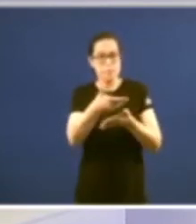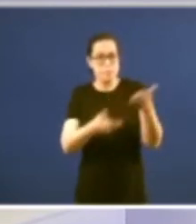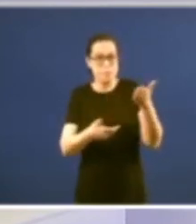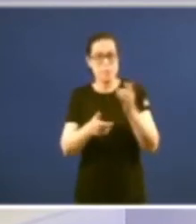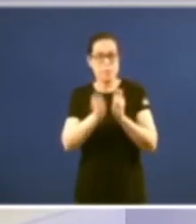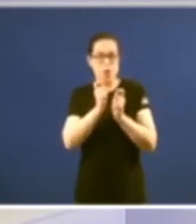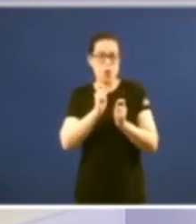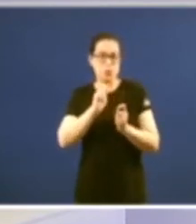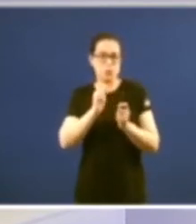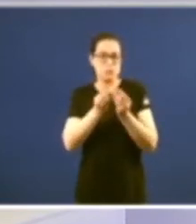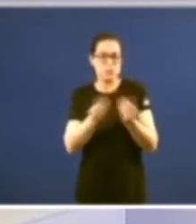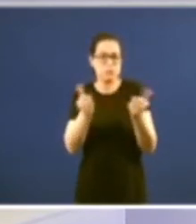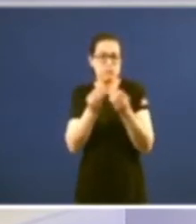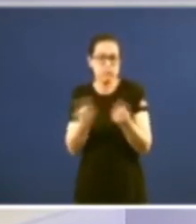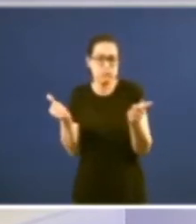camiño